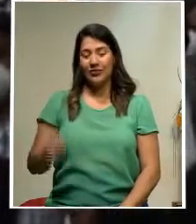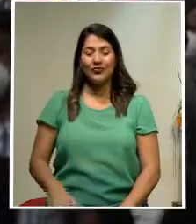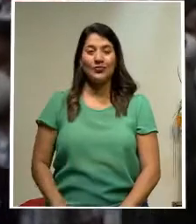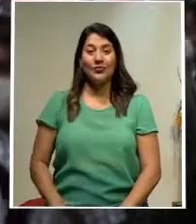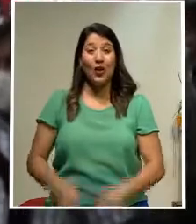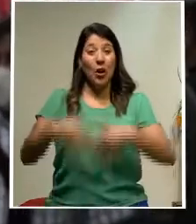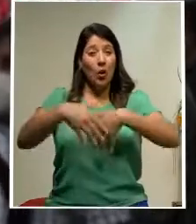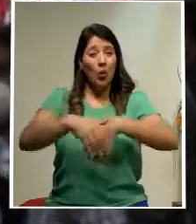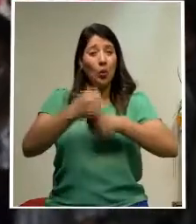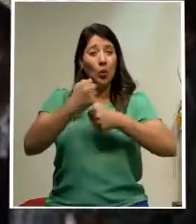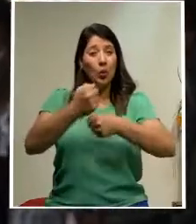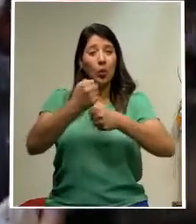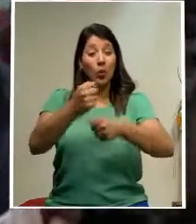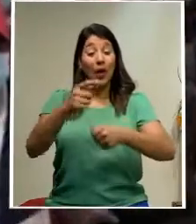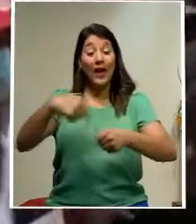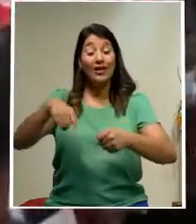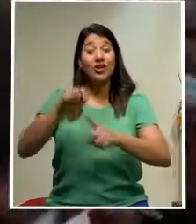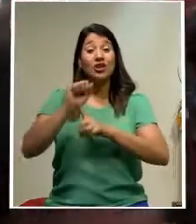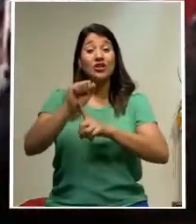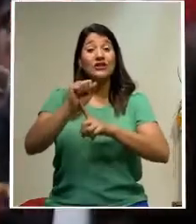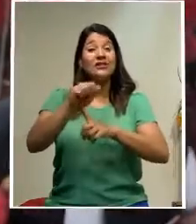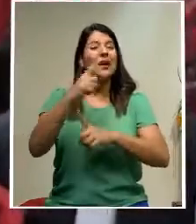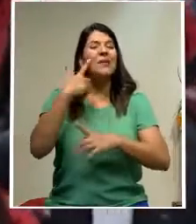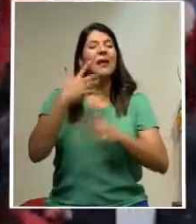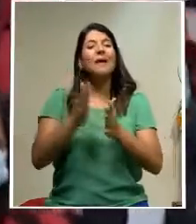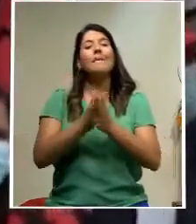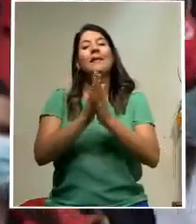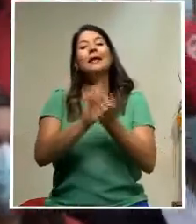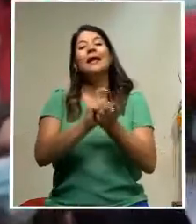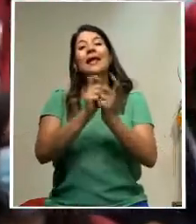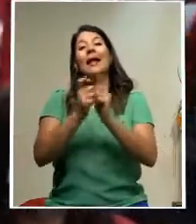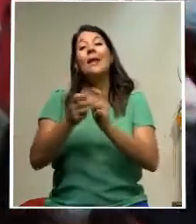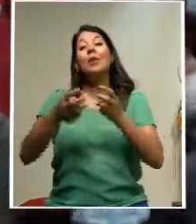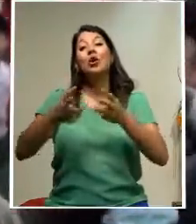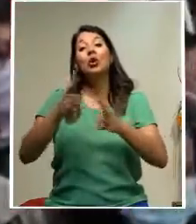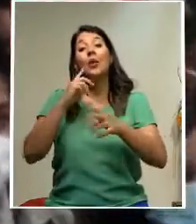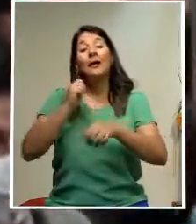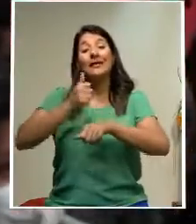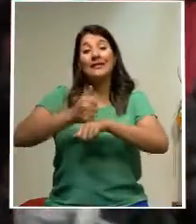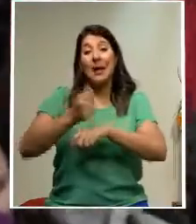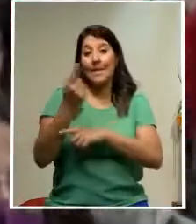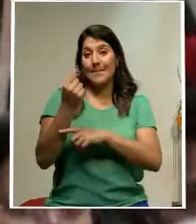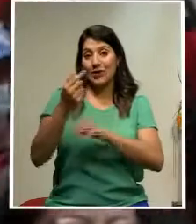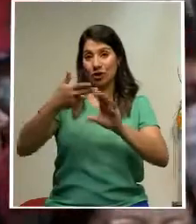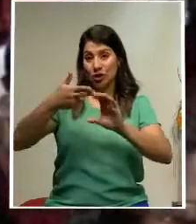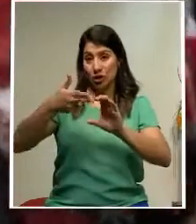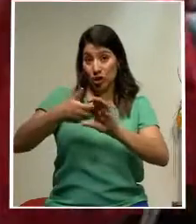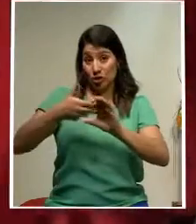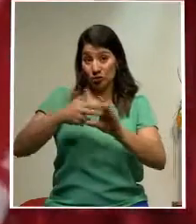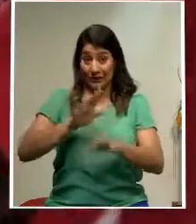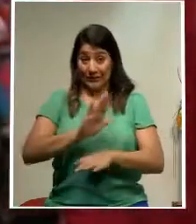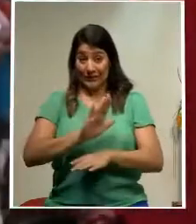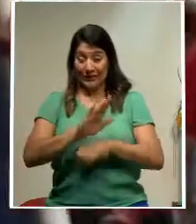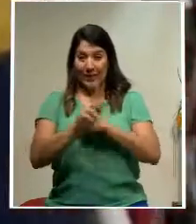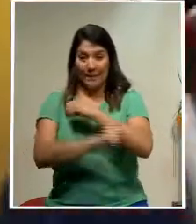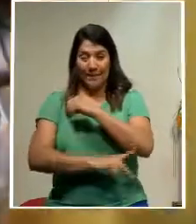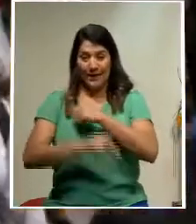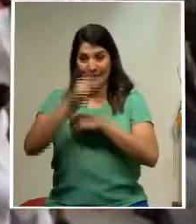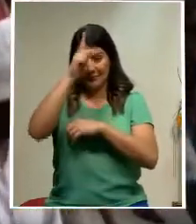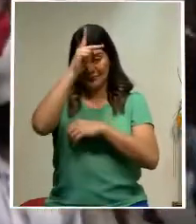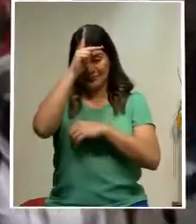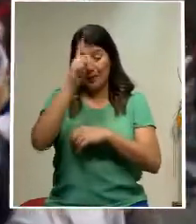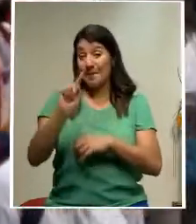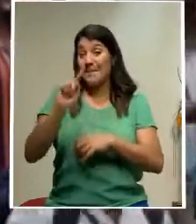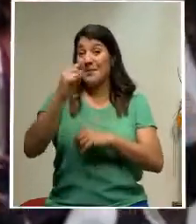Manifestación de sindicatos en Ecuador para pedir un cambio en la política que fija el precio de los combustibles en el país. Es la primera protesta de